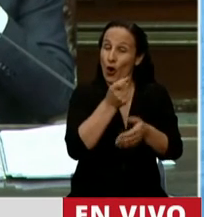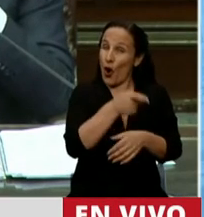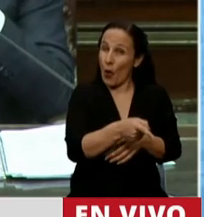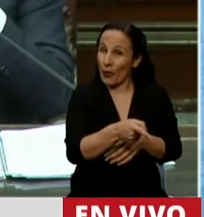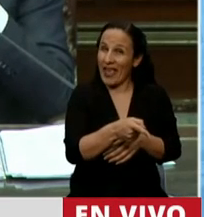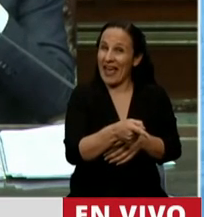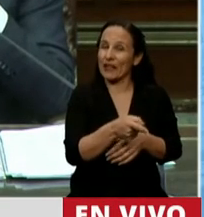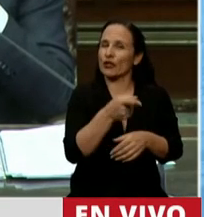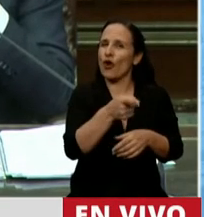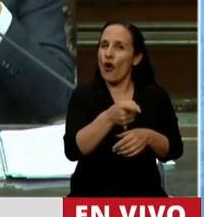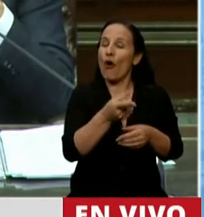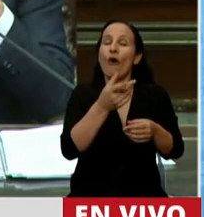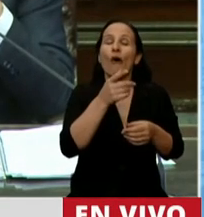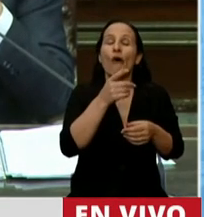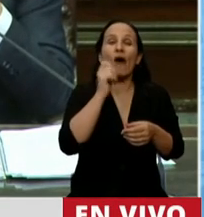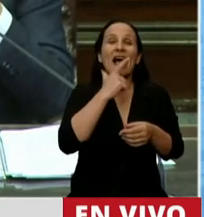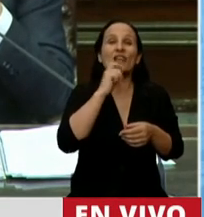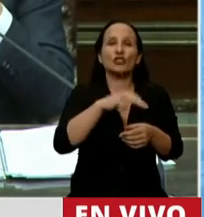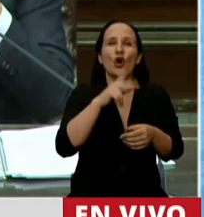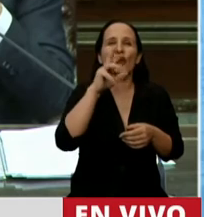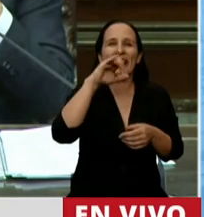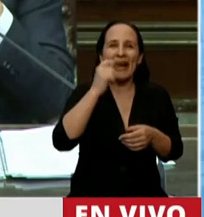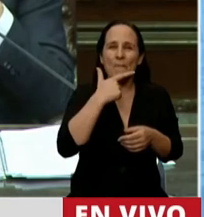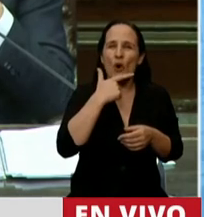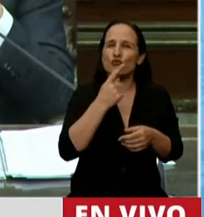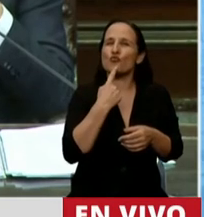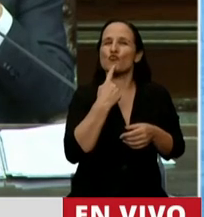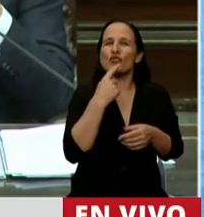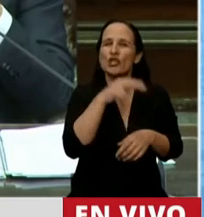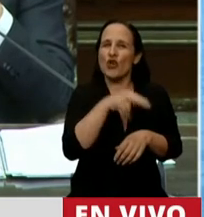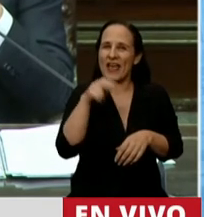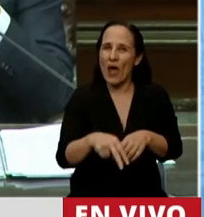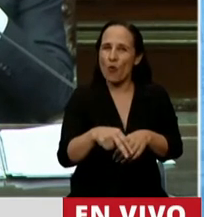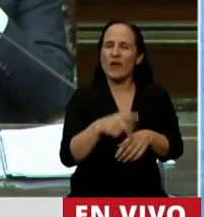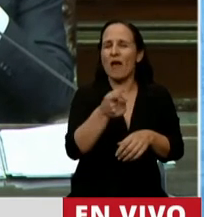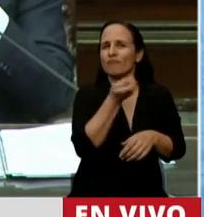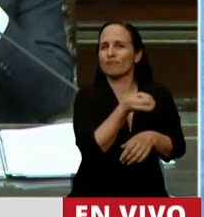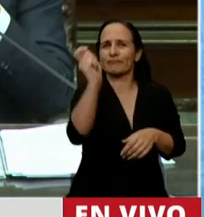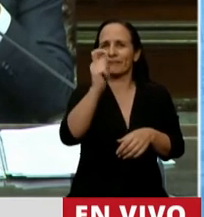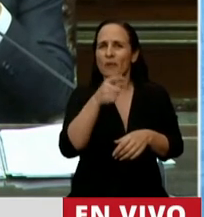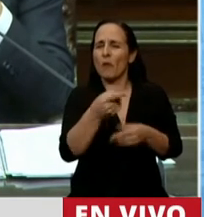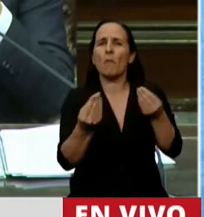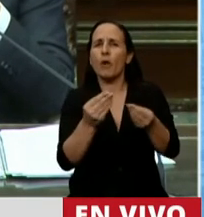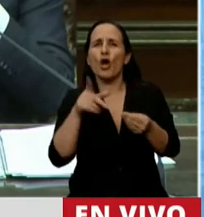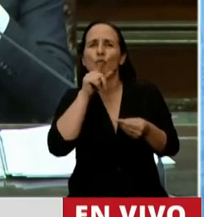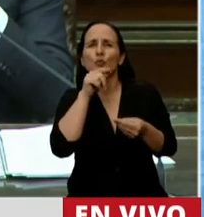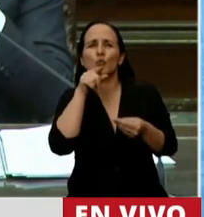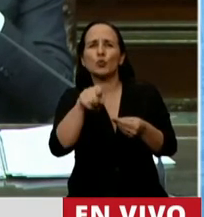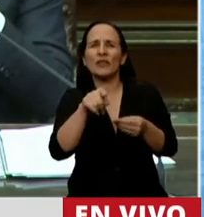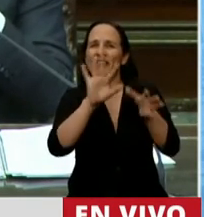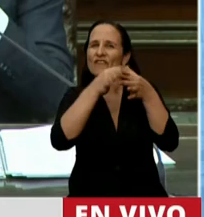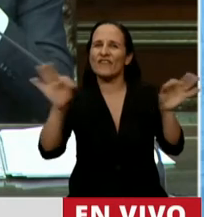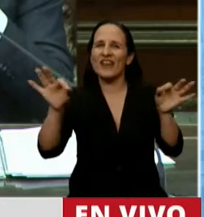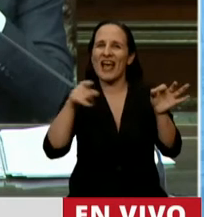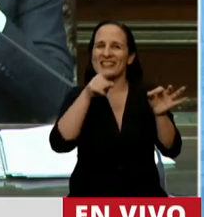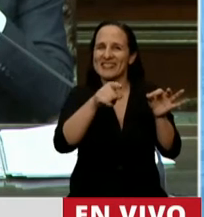inició a Gastón Ramos, un joven de 28 años de Neuquén, una causa federal por compartir un tuit con una frase de una